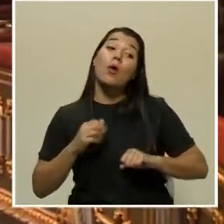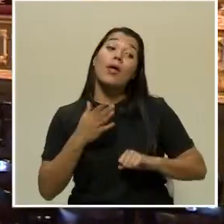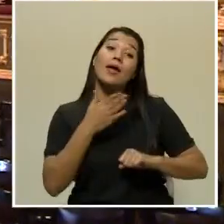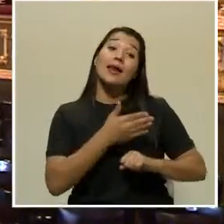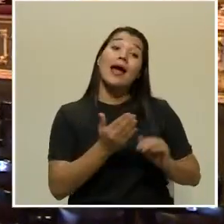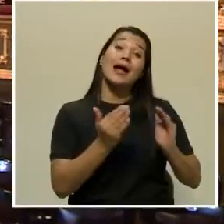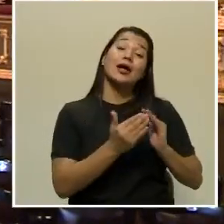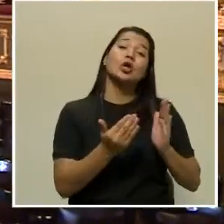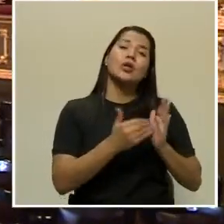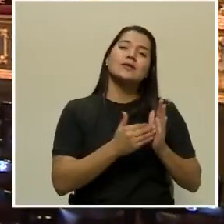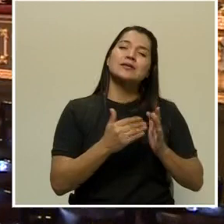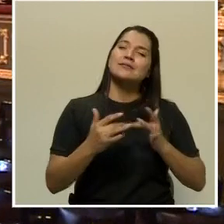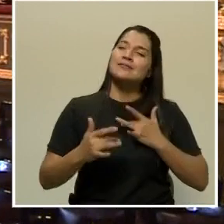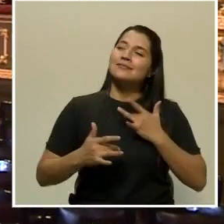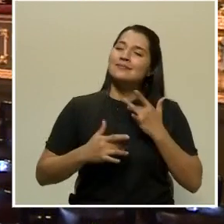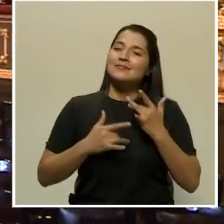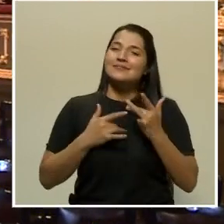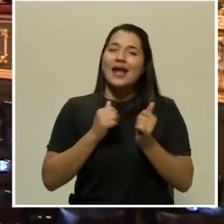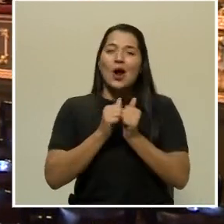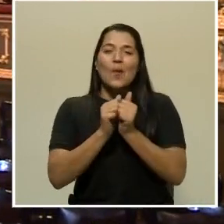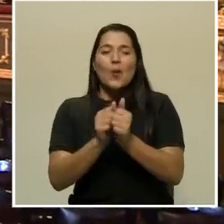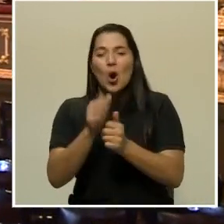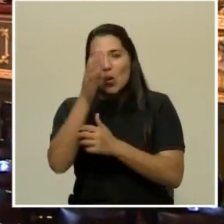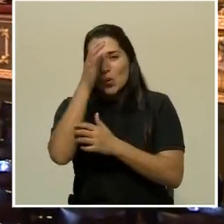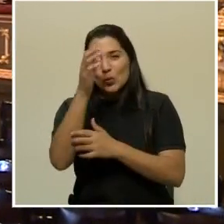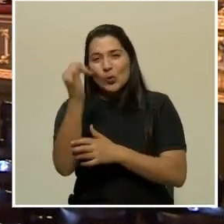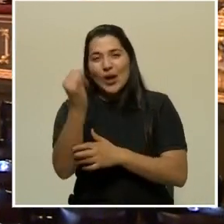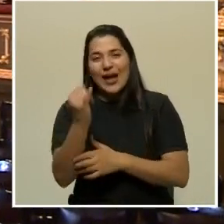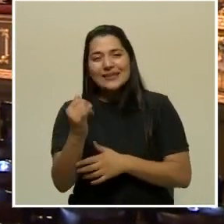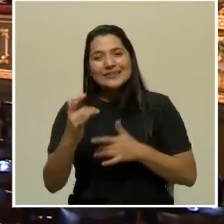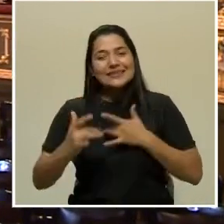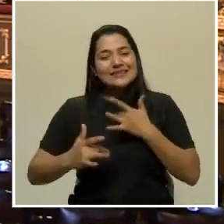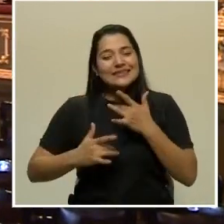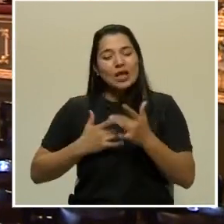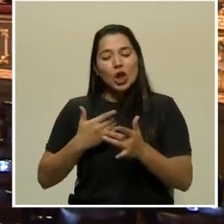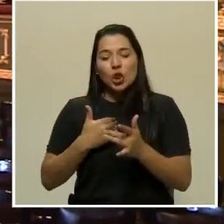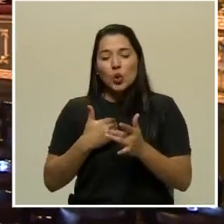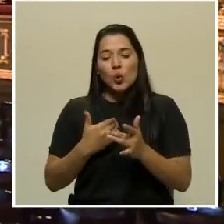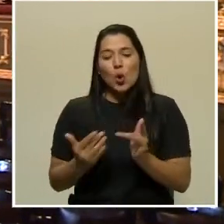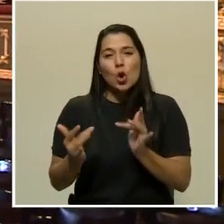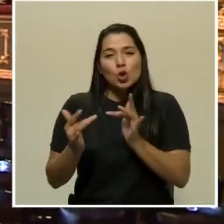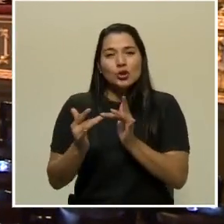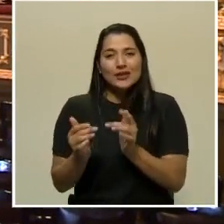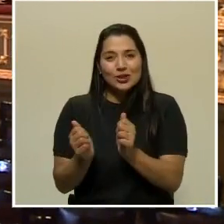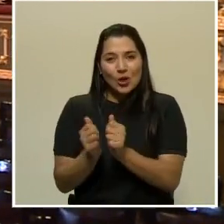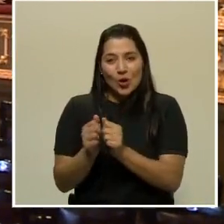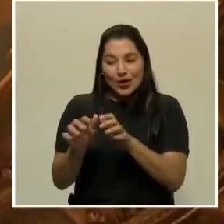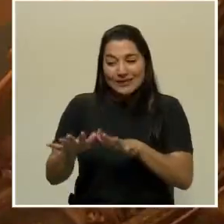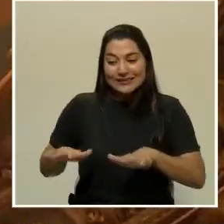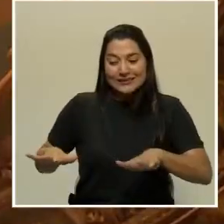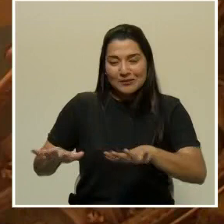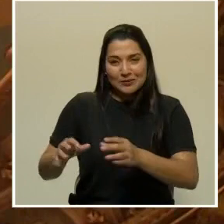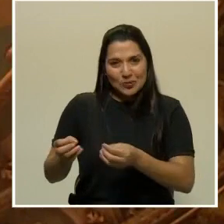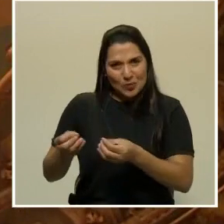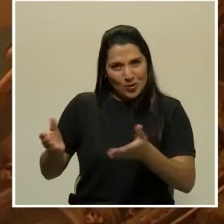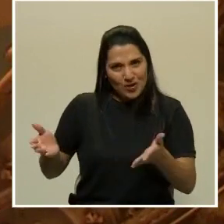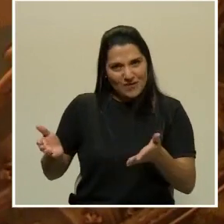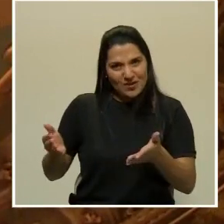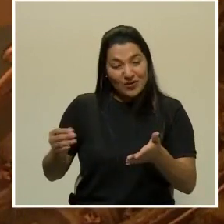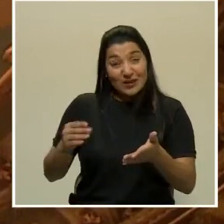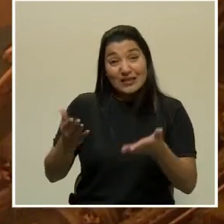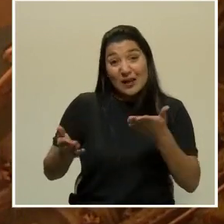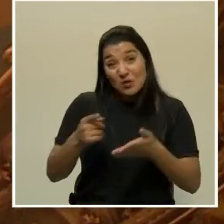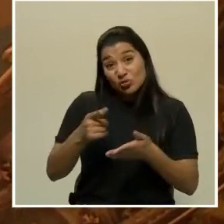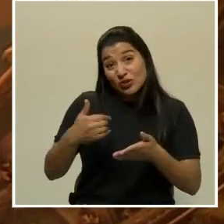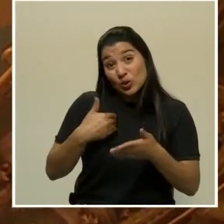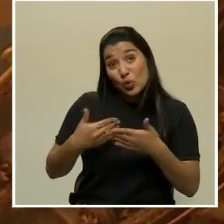que lo acompañó la cultura y el arte, sintiendo que tuvo una relación con esos espacios públicos que alguna vez tuvo antes,